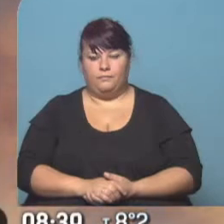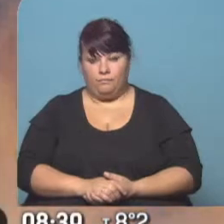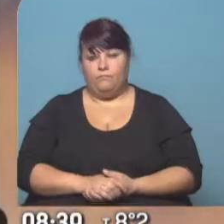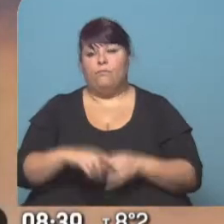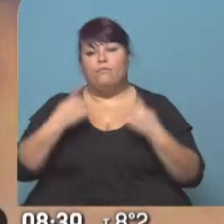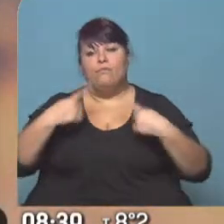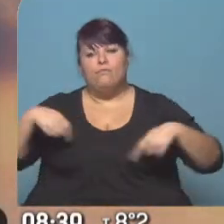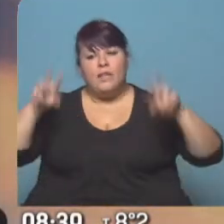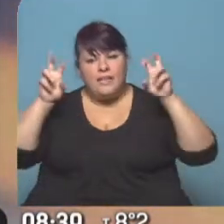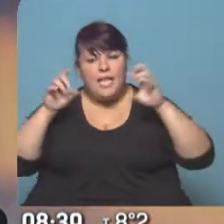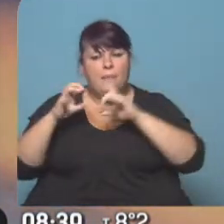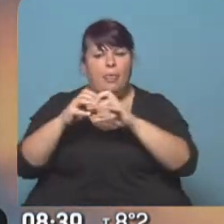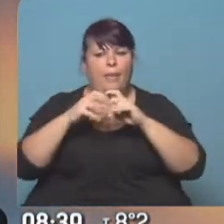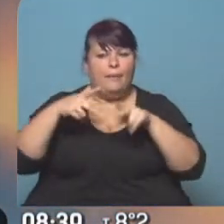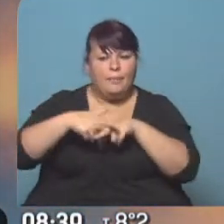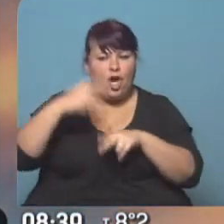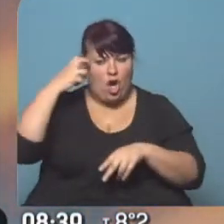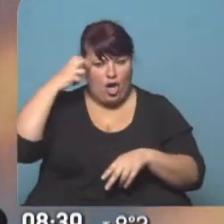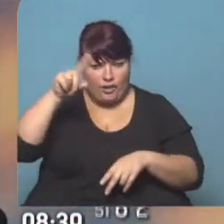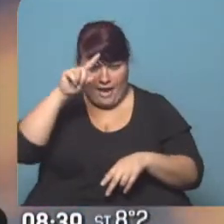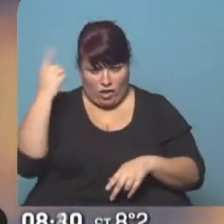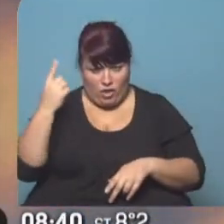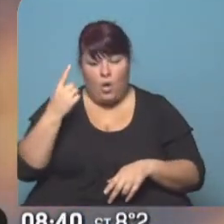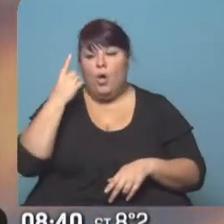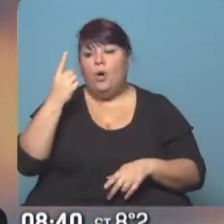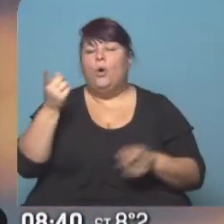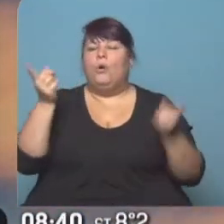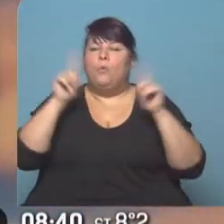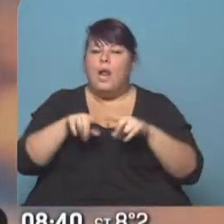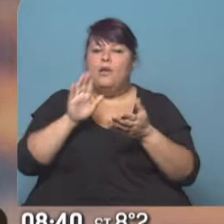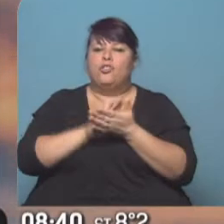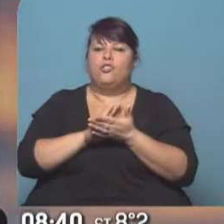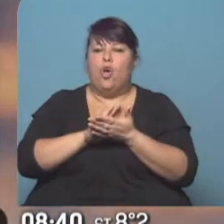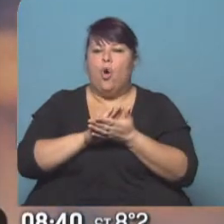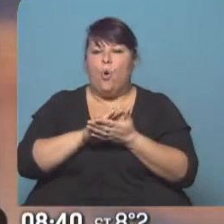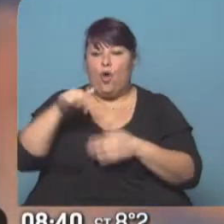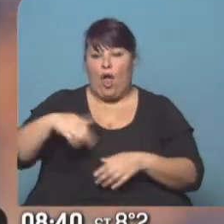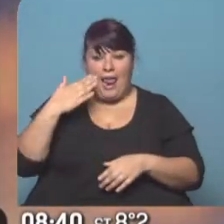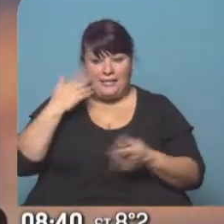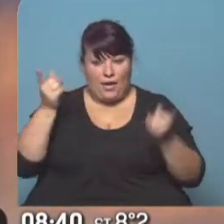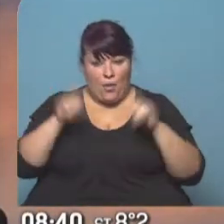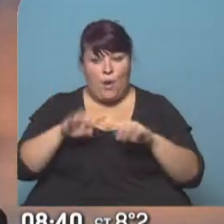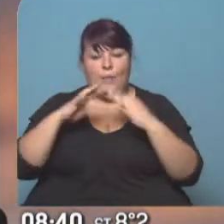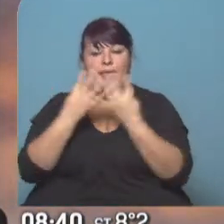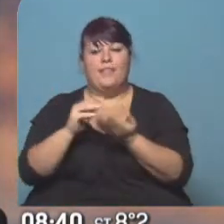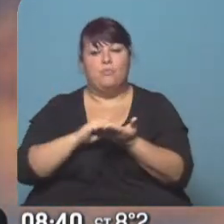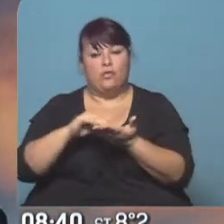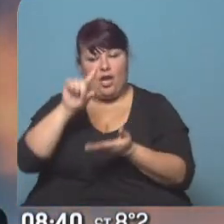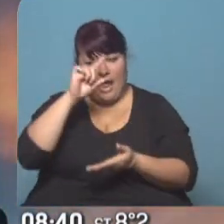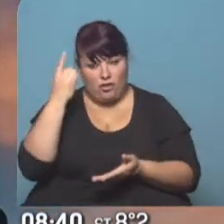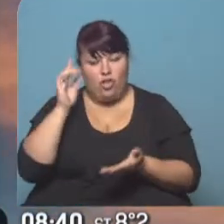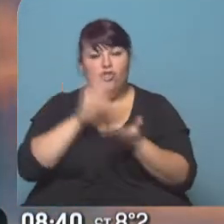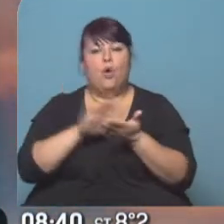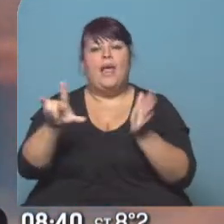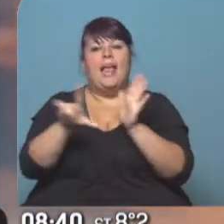Hay muchos temas y debates pendientes en el Congreso Nacional y uno se retoma en la tarde de hoy en la Cámara de Diputados de la Nación